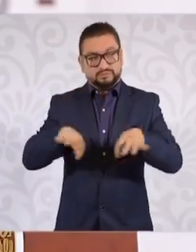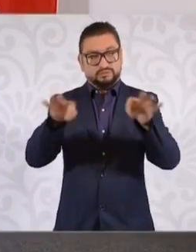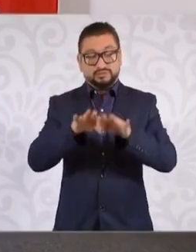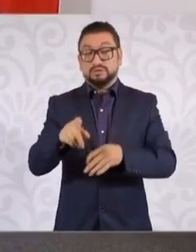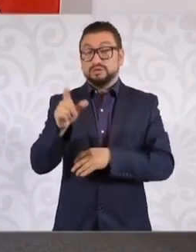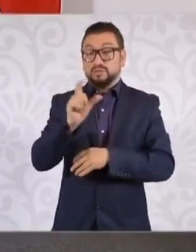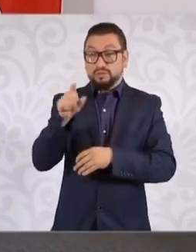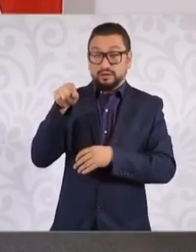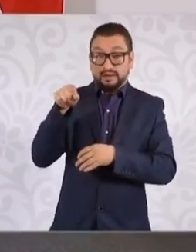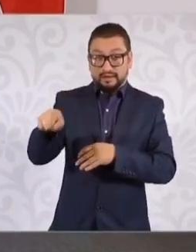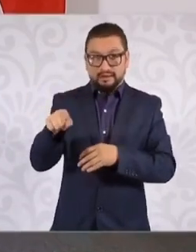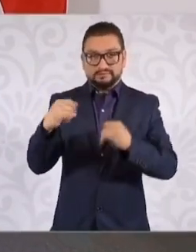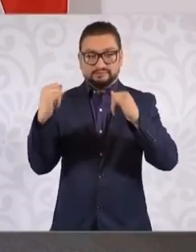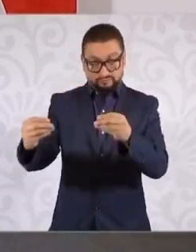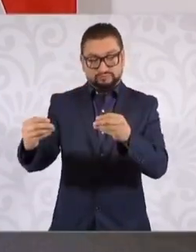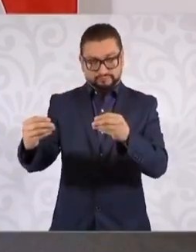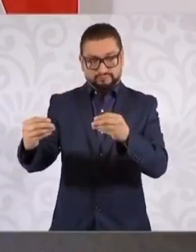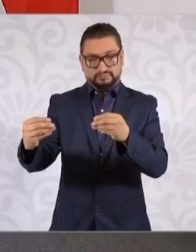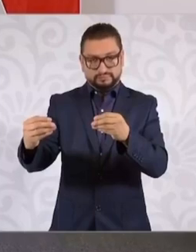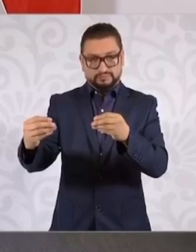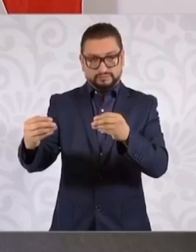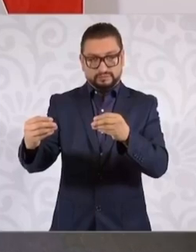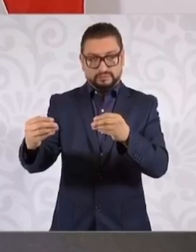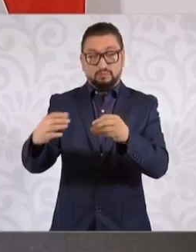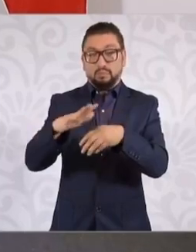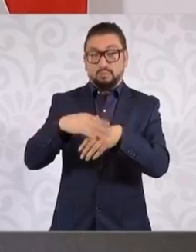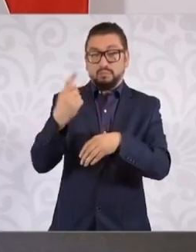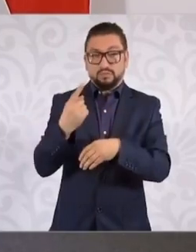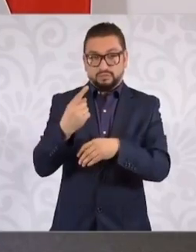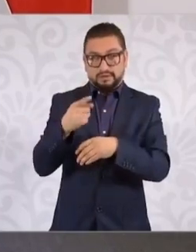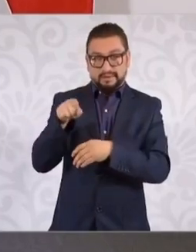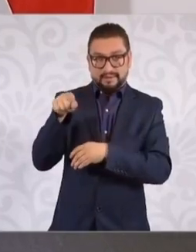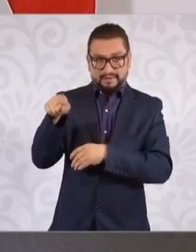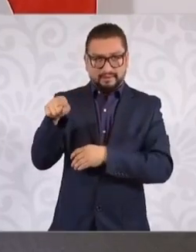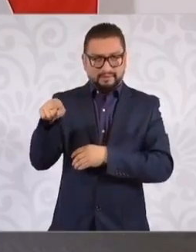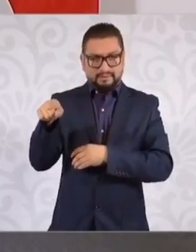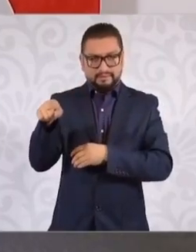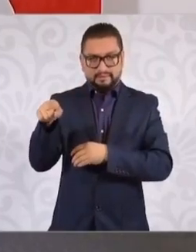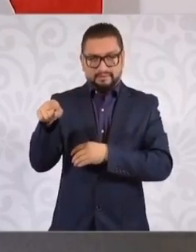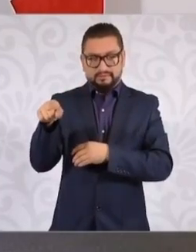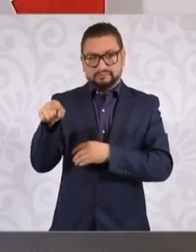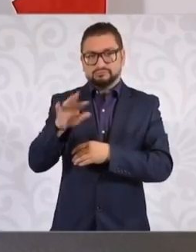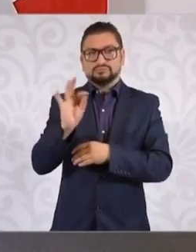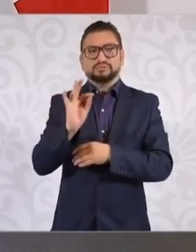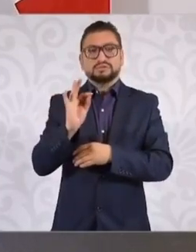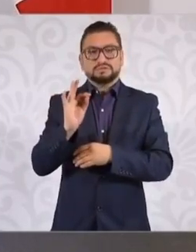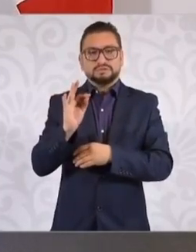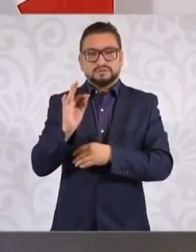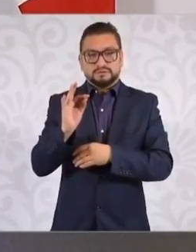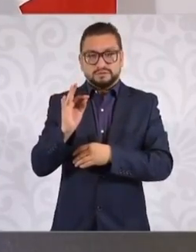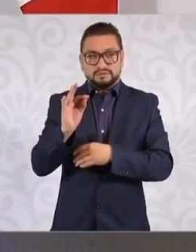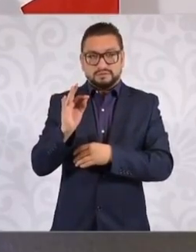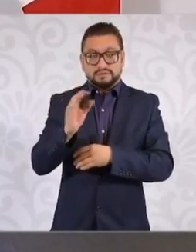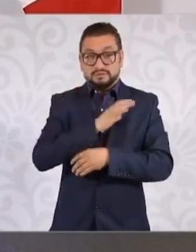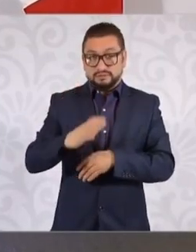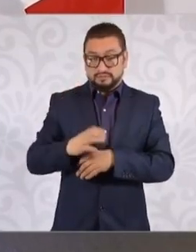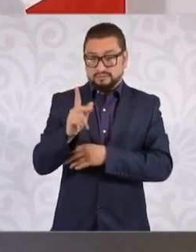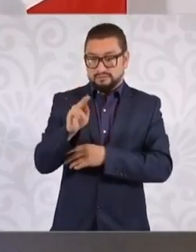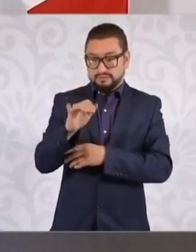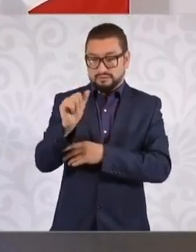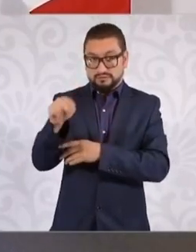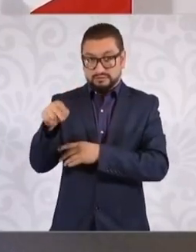Una cosa es que desaparezca una institución con la que la candidata del PRIAN tenía contratos,